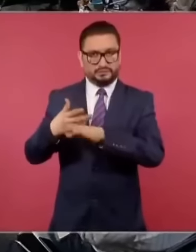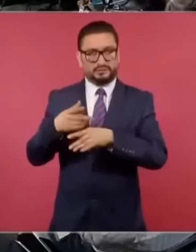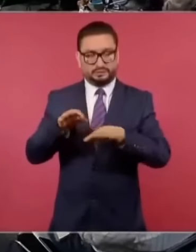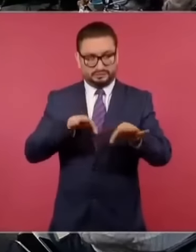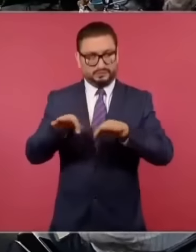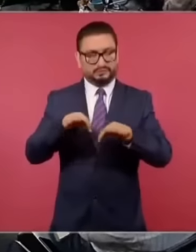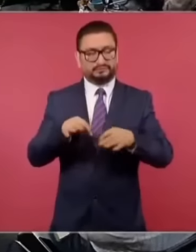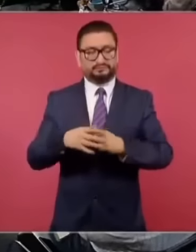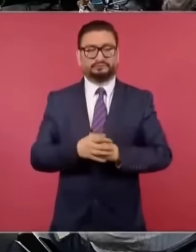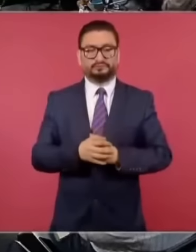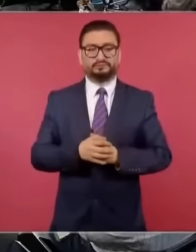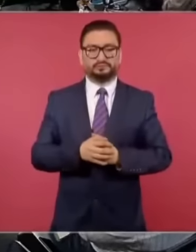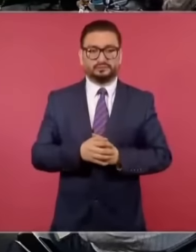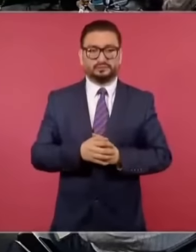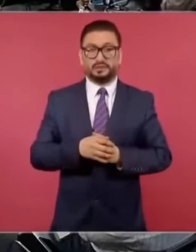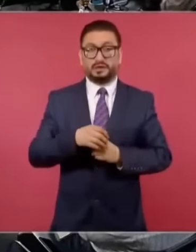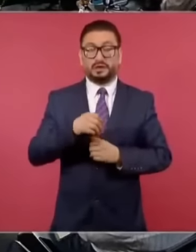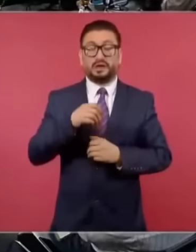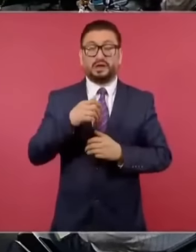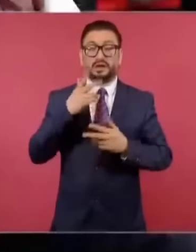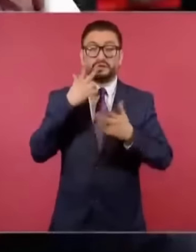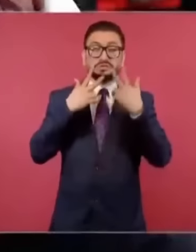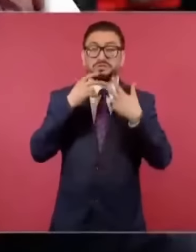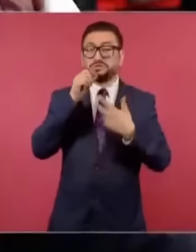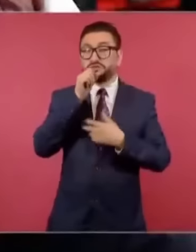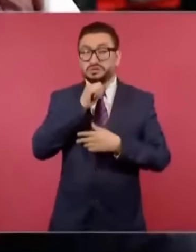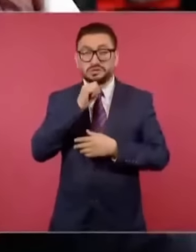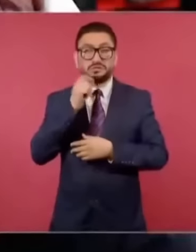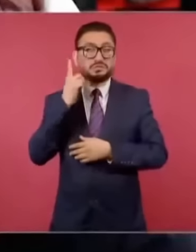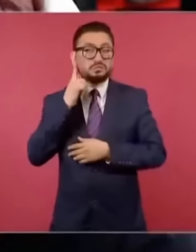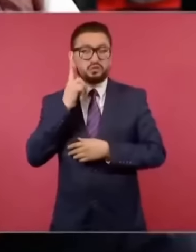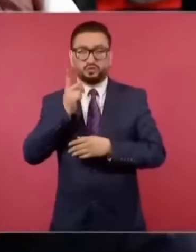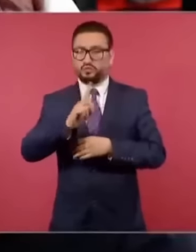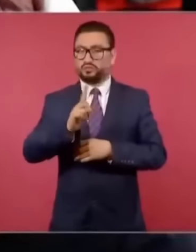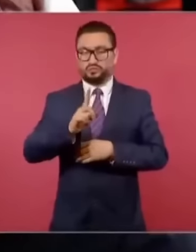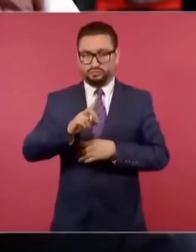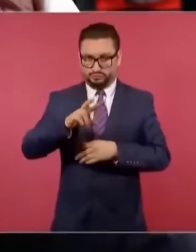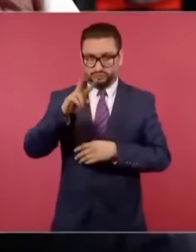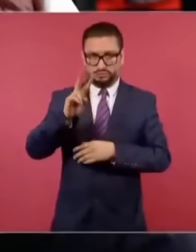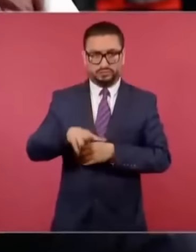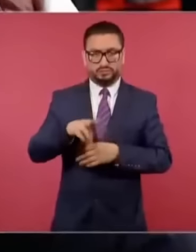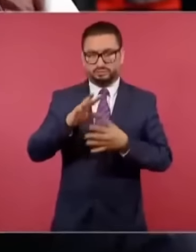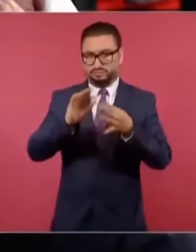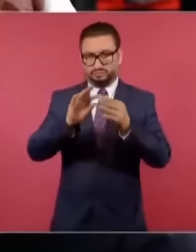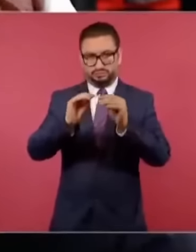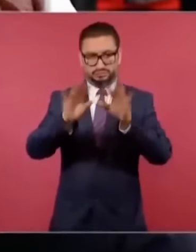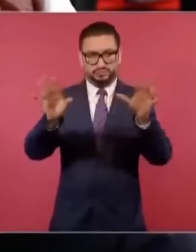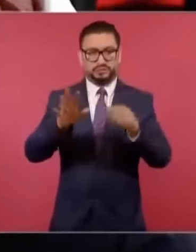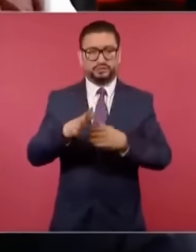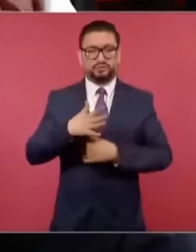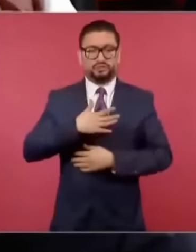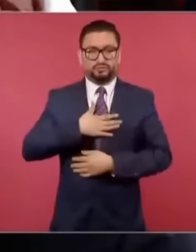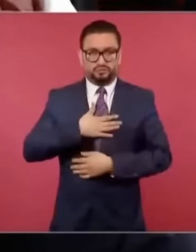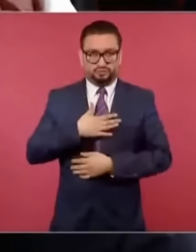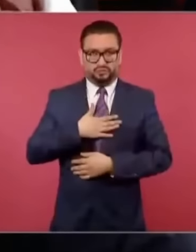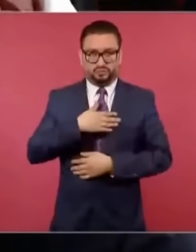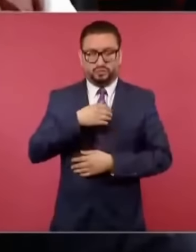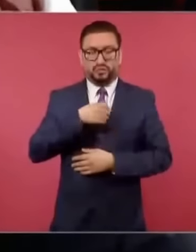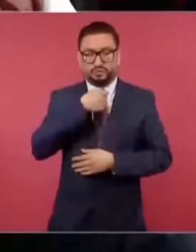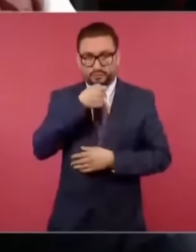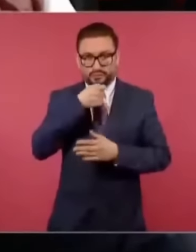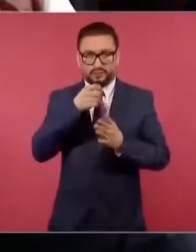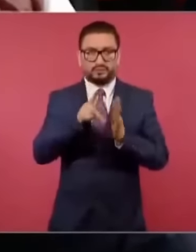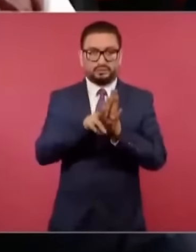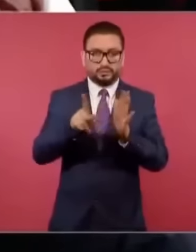Le informo, bueno, esto no es un chisme, esto no son oídas, nada más para aclararlo. Yo, además de periodista, soy